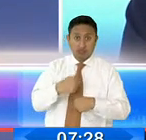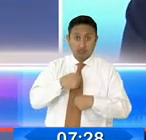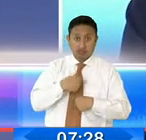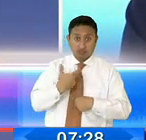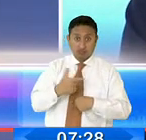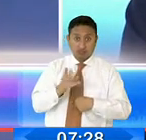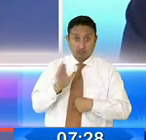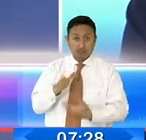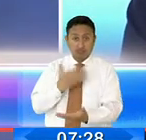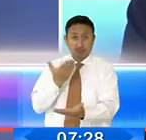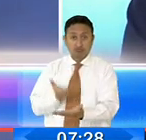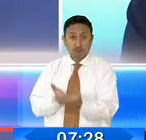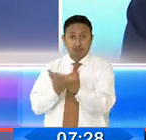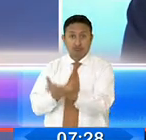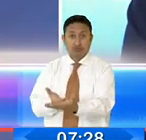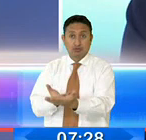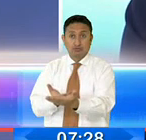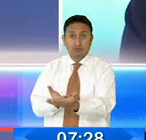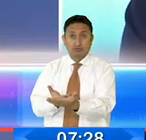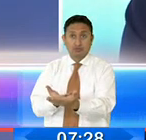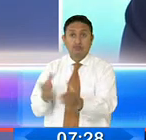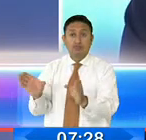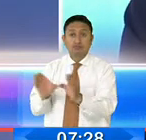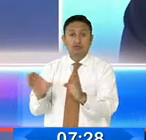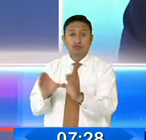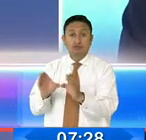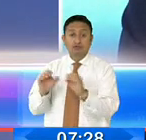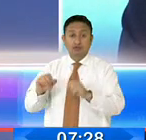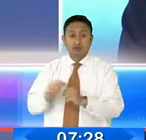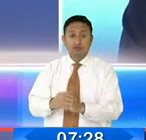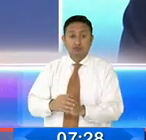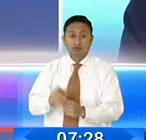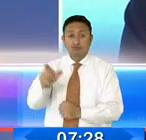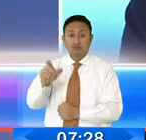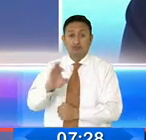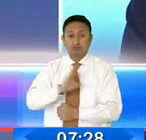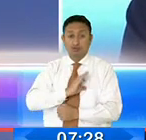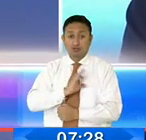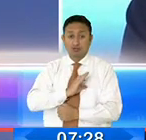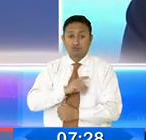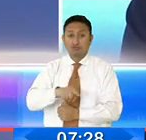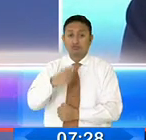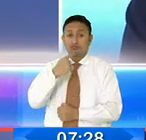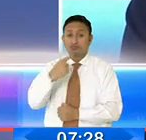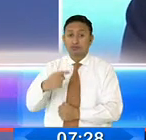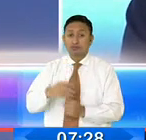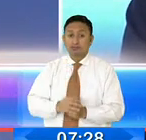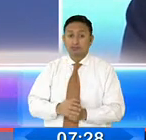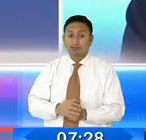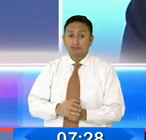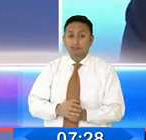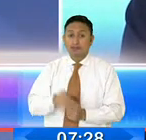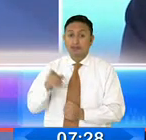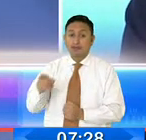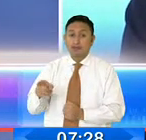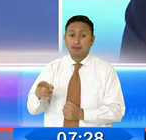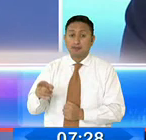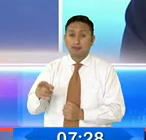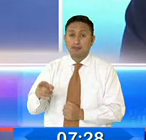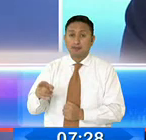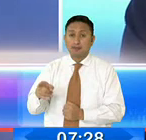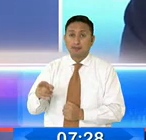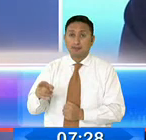le hemos presentado las certificaciones de los expertos, que lo que dicen es que cuando pasa el tiempo de vida